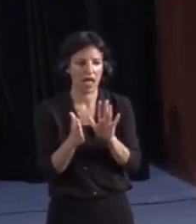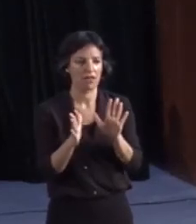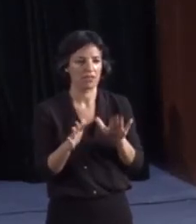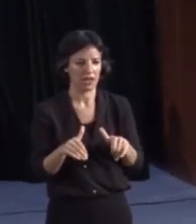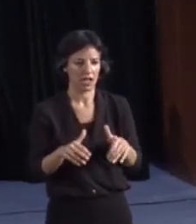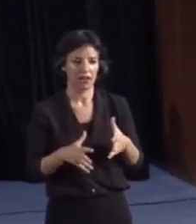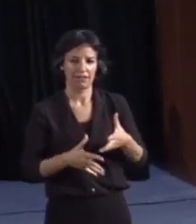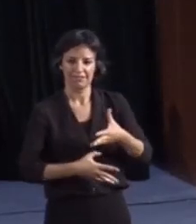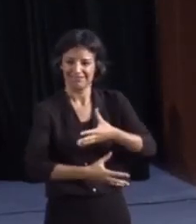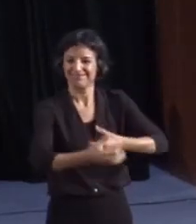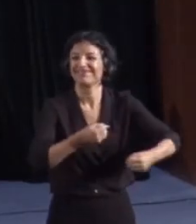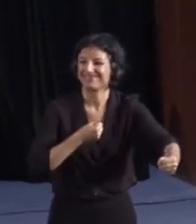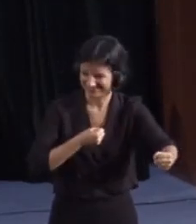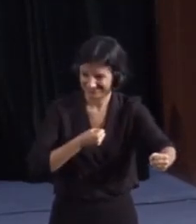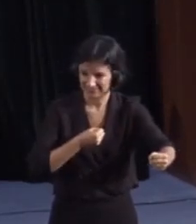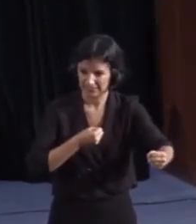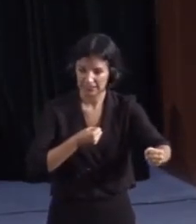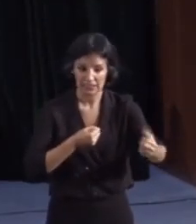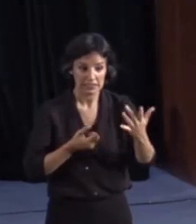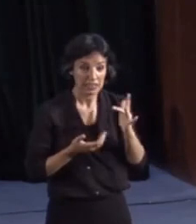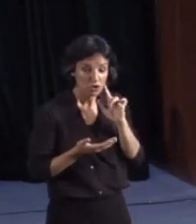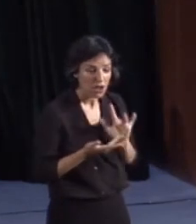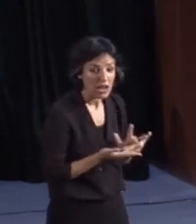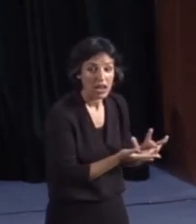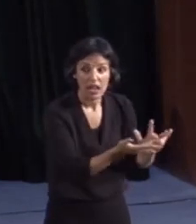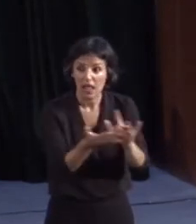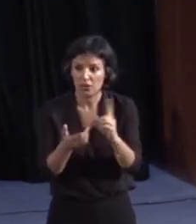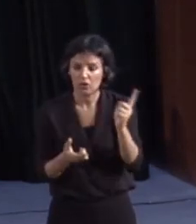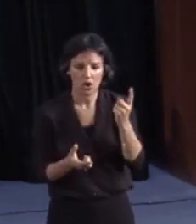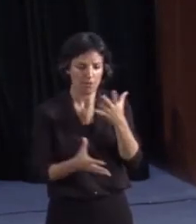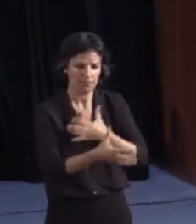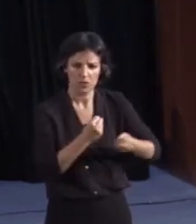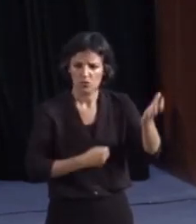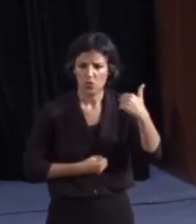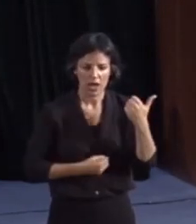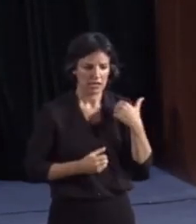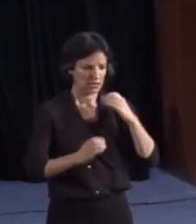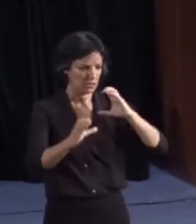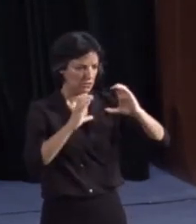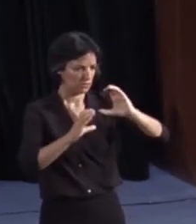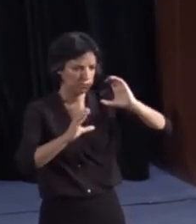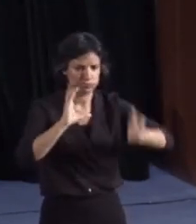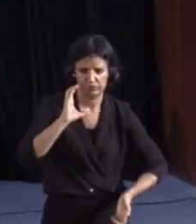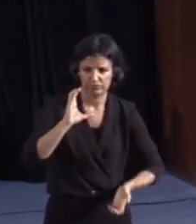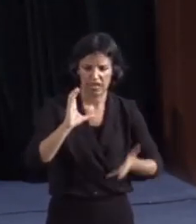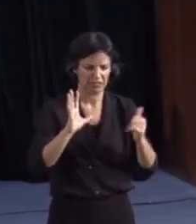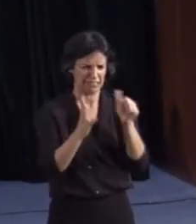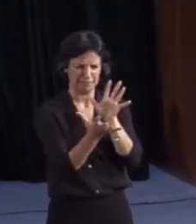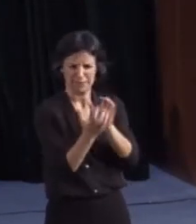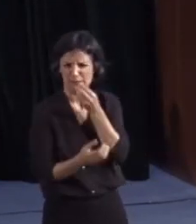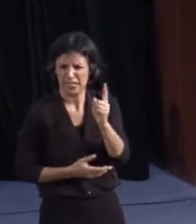vía de comunicación y esa fluidez, la comunicación se convierte en distorsionante,